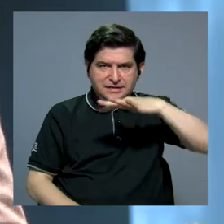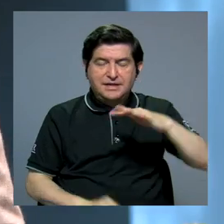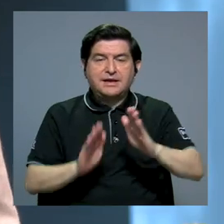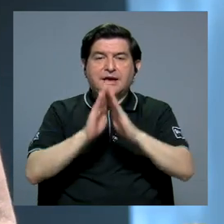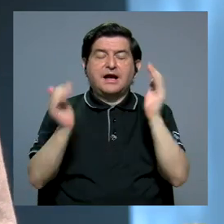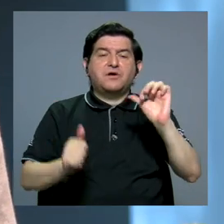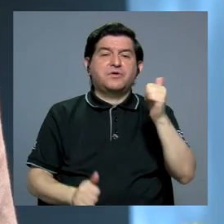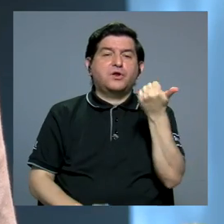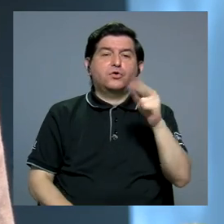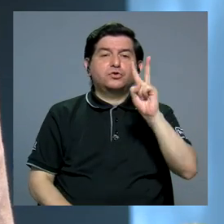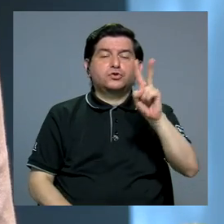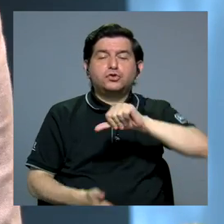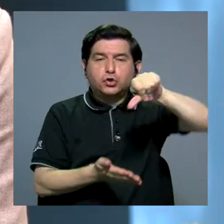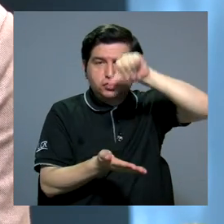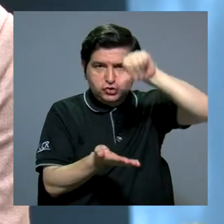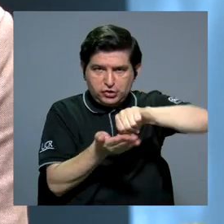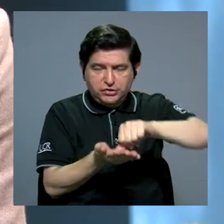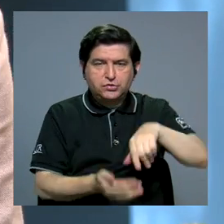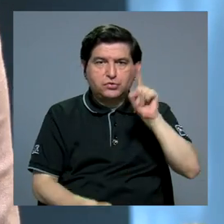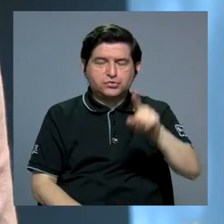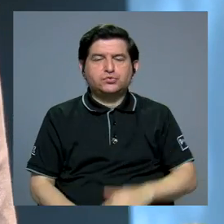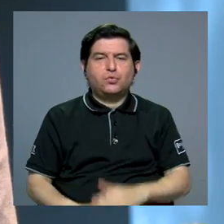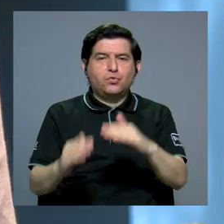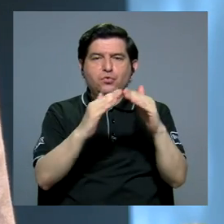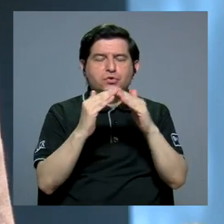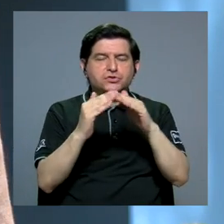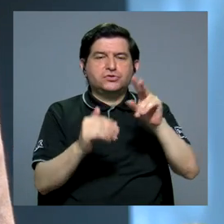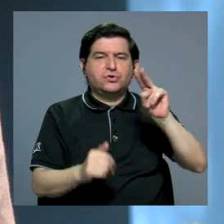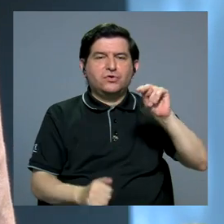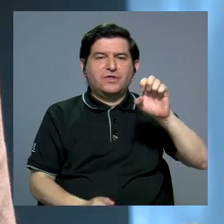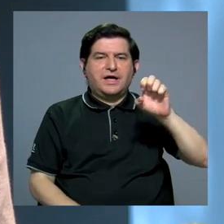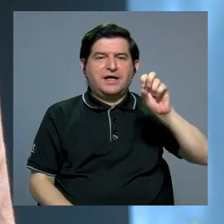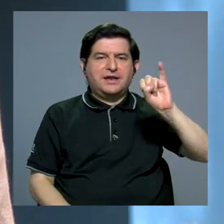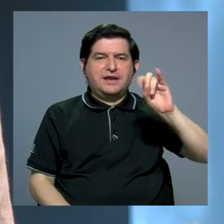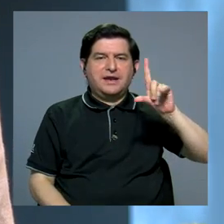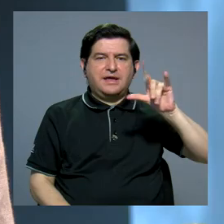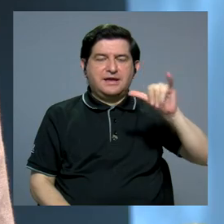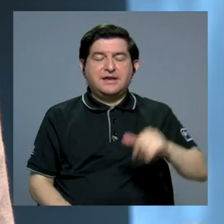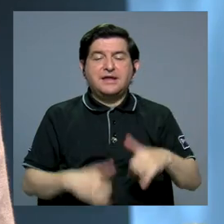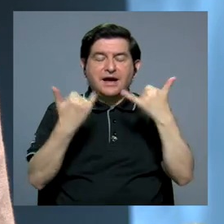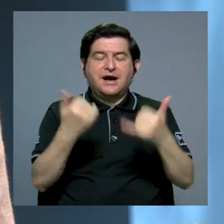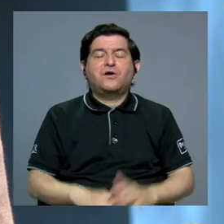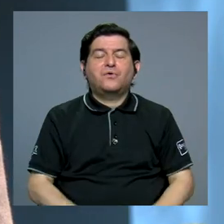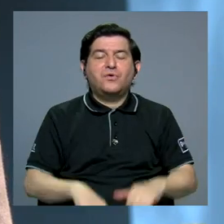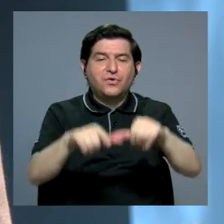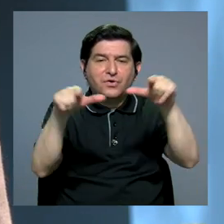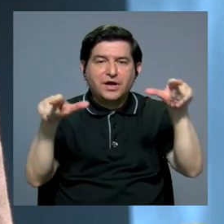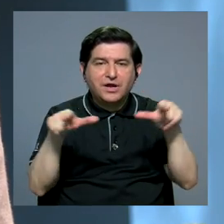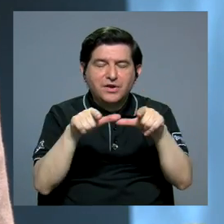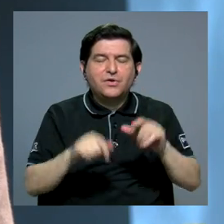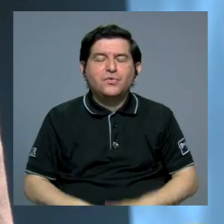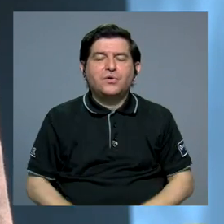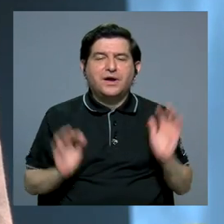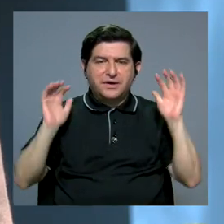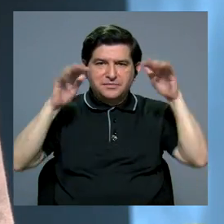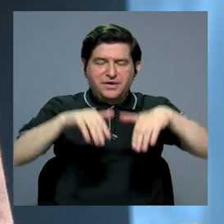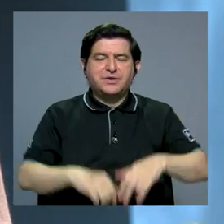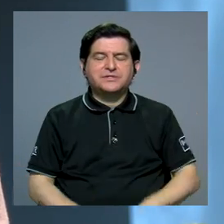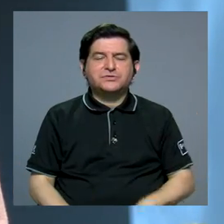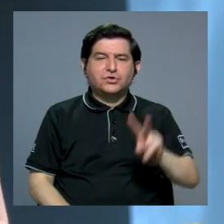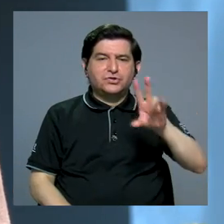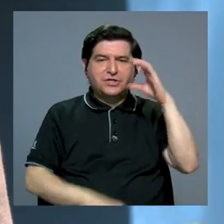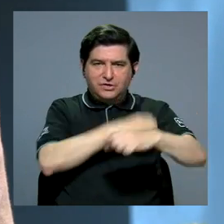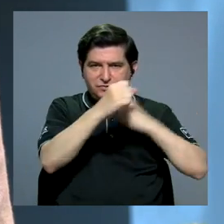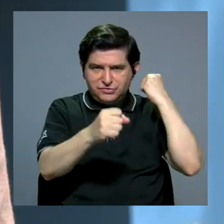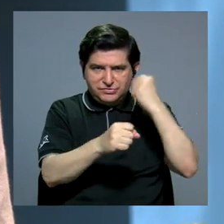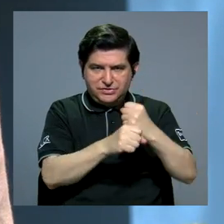abrir otros dos centros, uno en Ciudad Neili, que ahora se va a llamar Estación Migratoria del Bicentenario, en Visur,